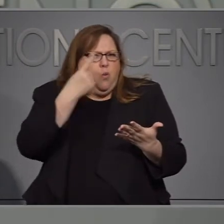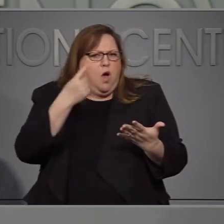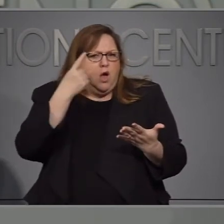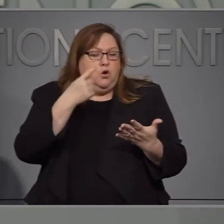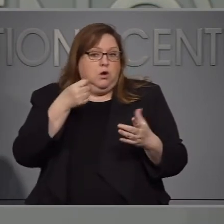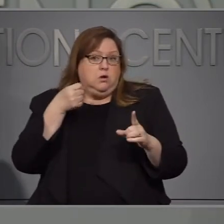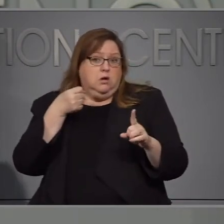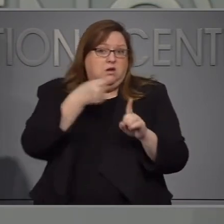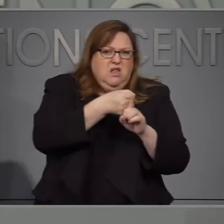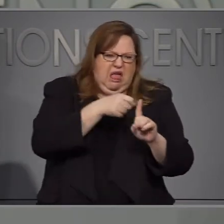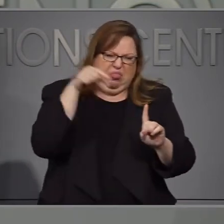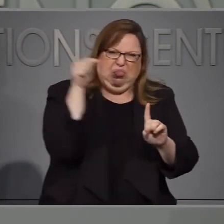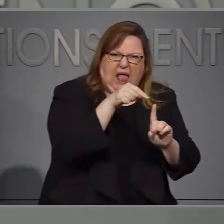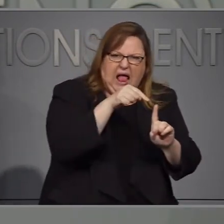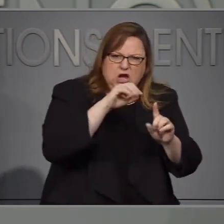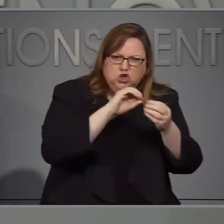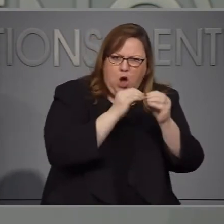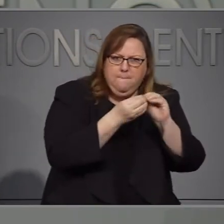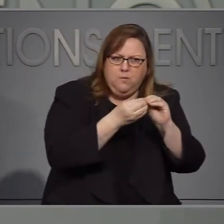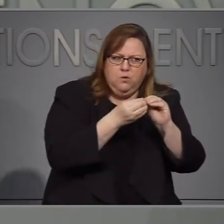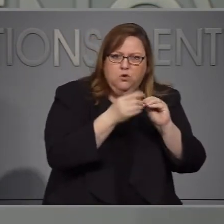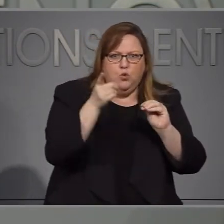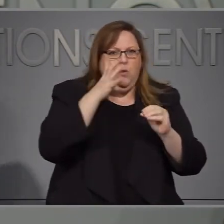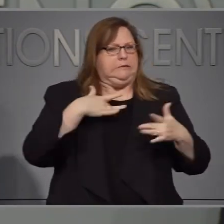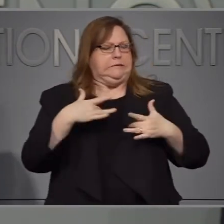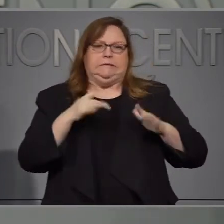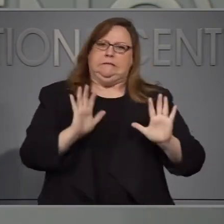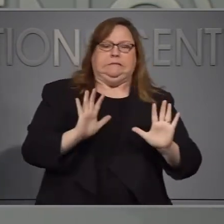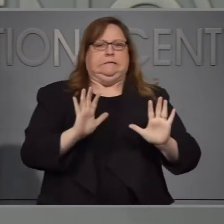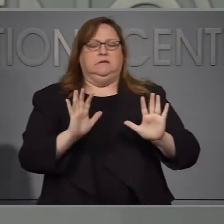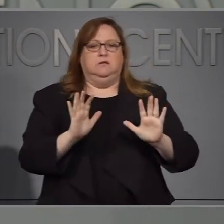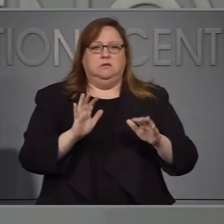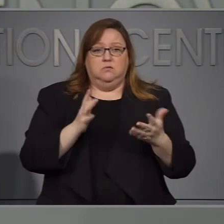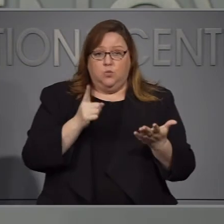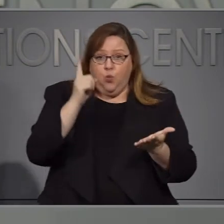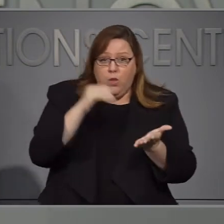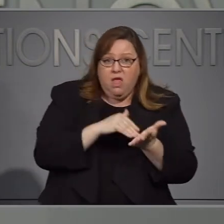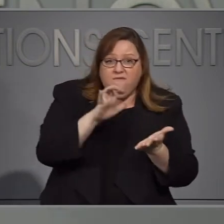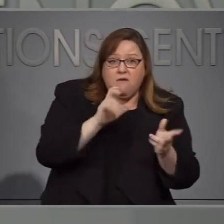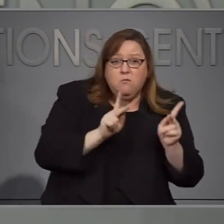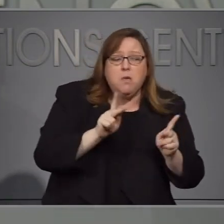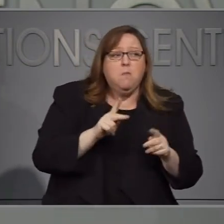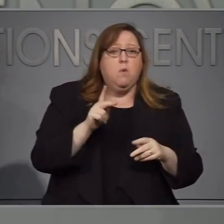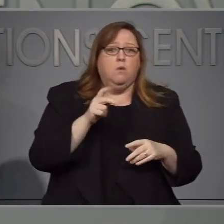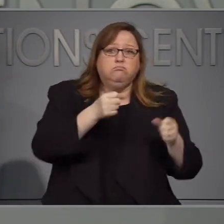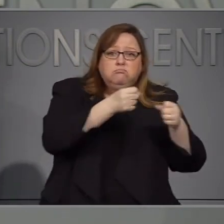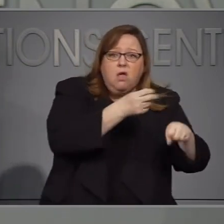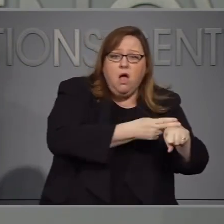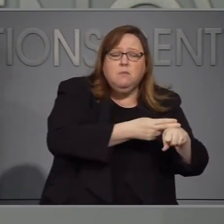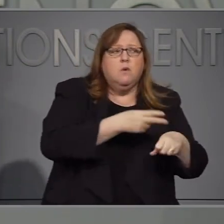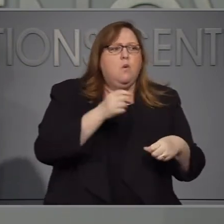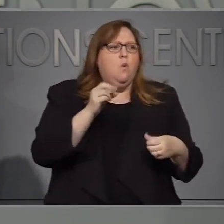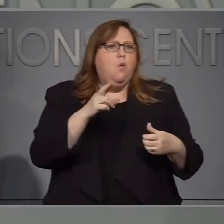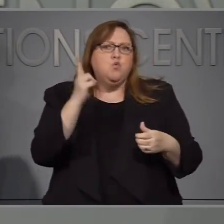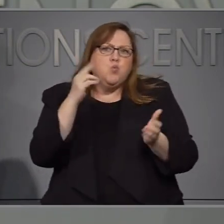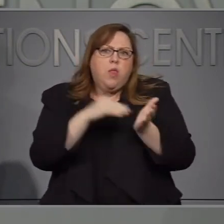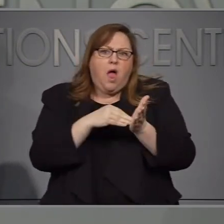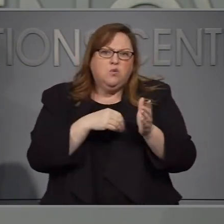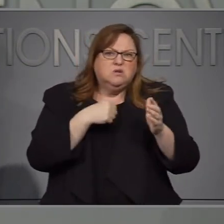Cuando se empieza a convertir en un problema cuando hay mil quinientas o dos mil personas en los hospitales.